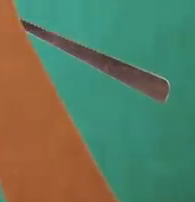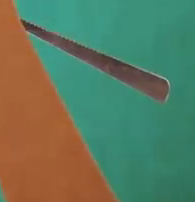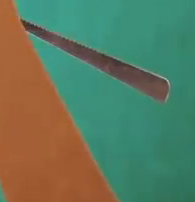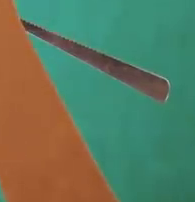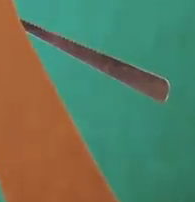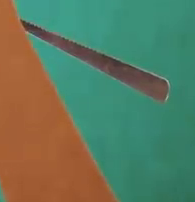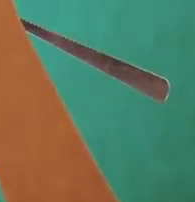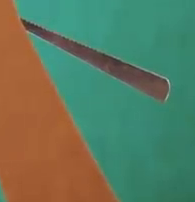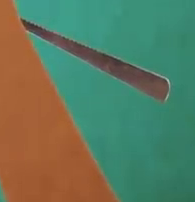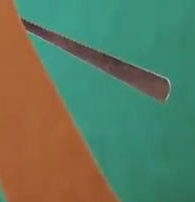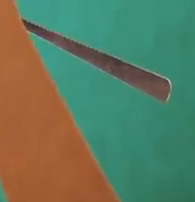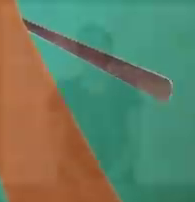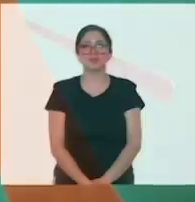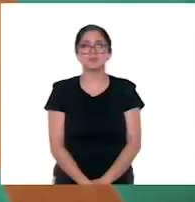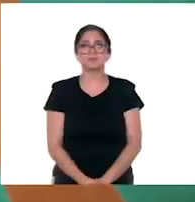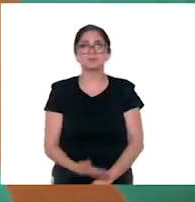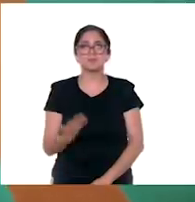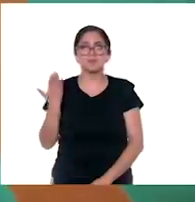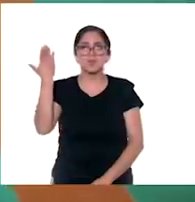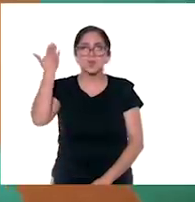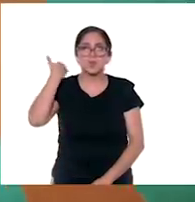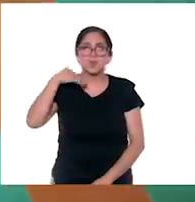¡Aprende en Casa!